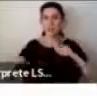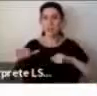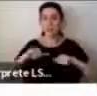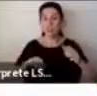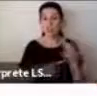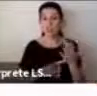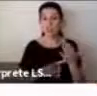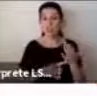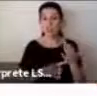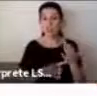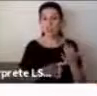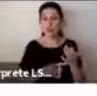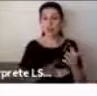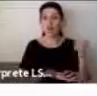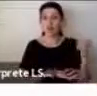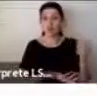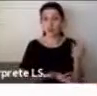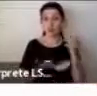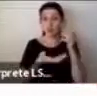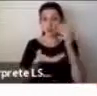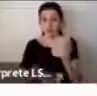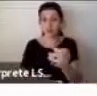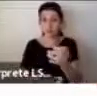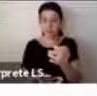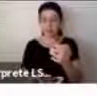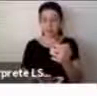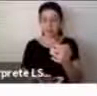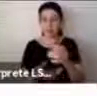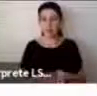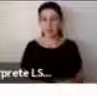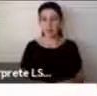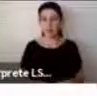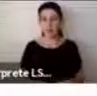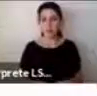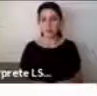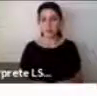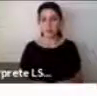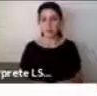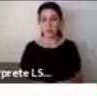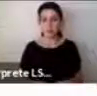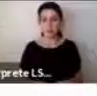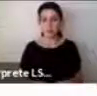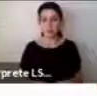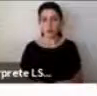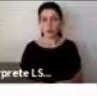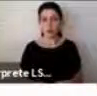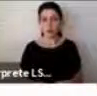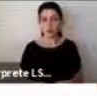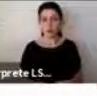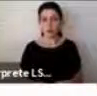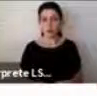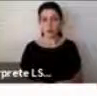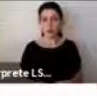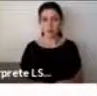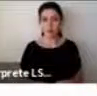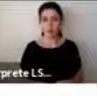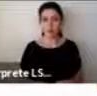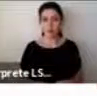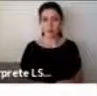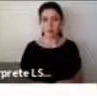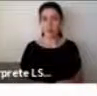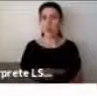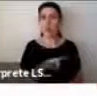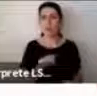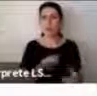Conocimiento e Innovación, y el proyecto, el fondo se llamaba